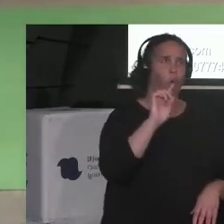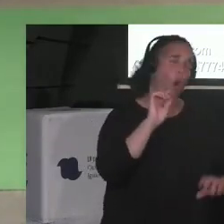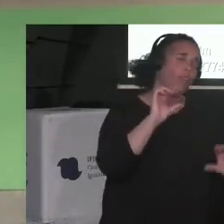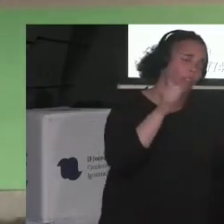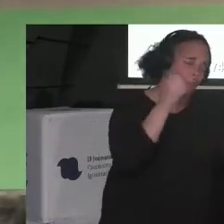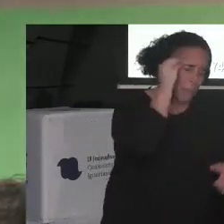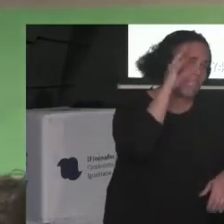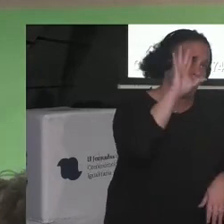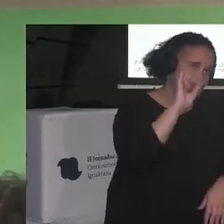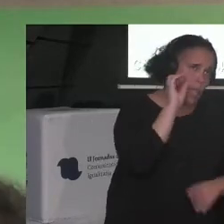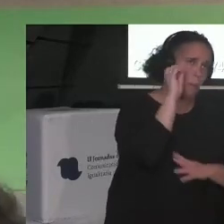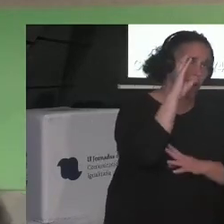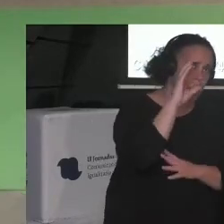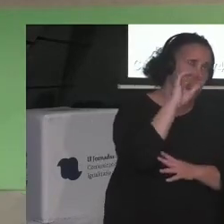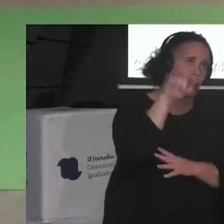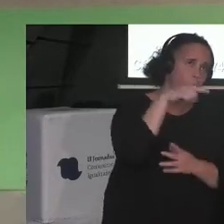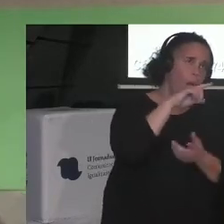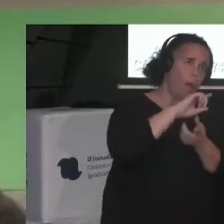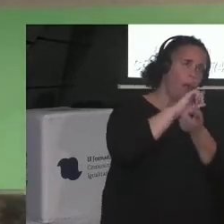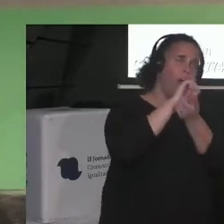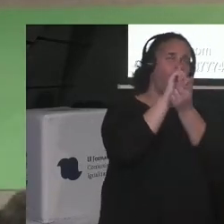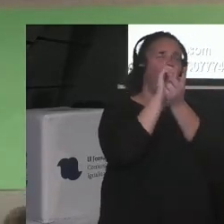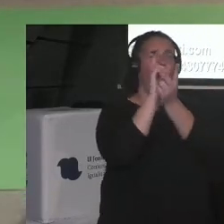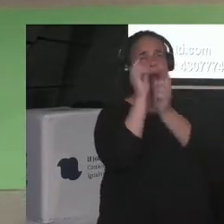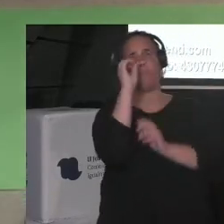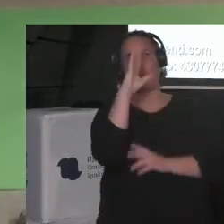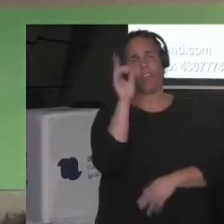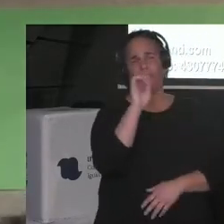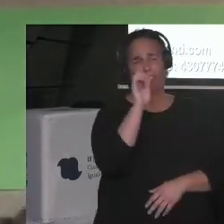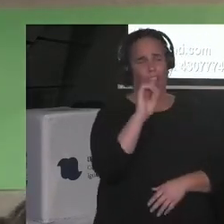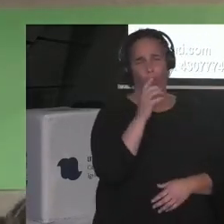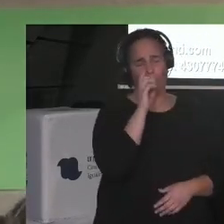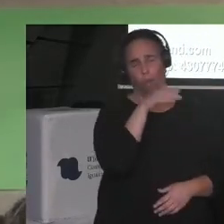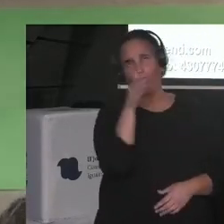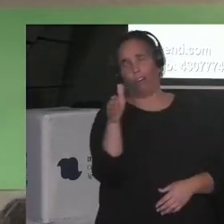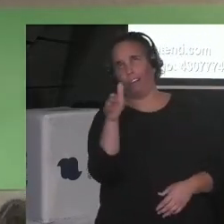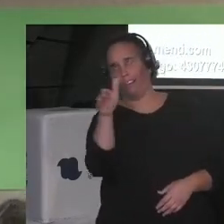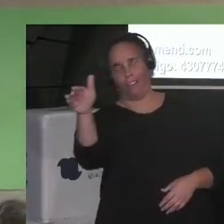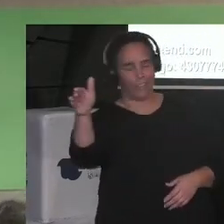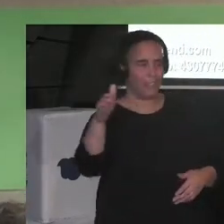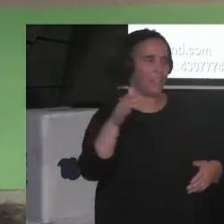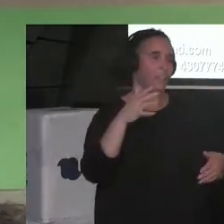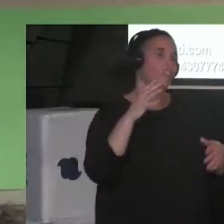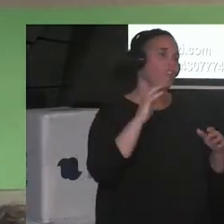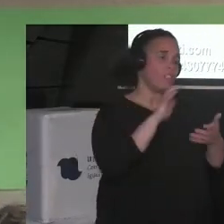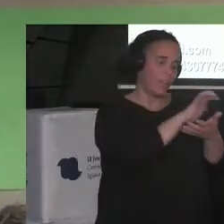camino y ya se quedó en muy poca ponencia, pero bueno, voy a leer esta vez.